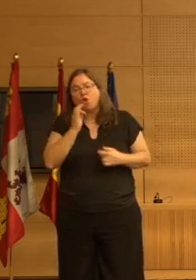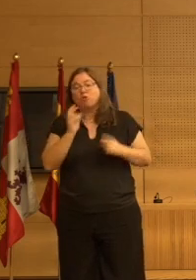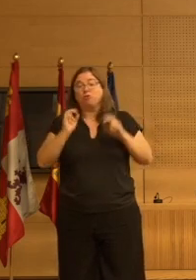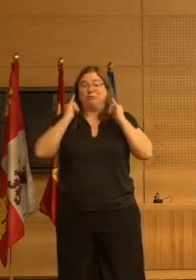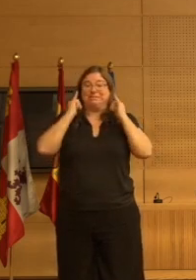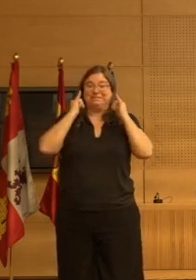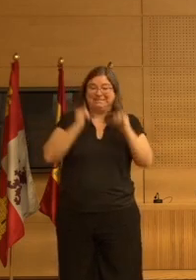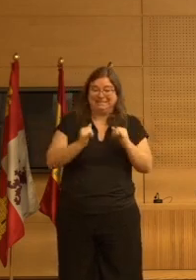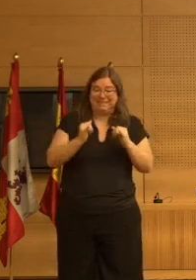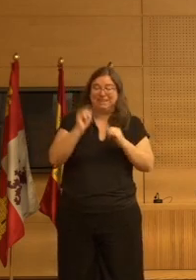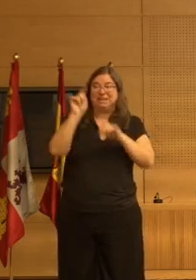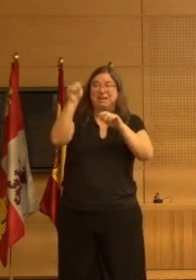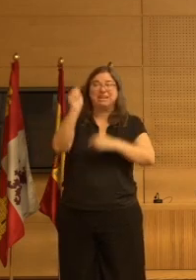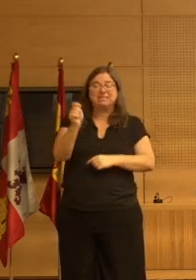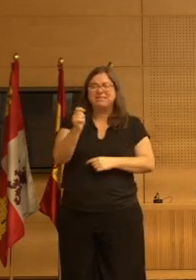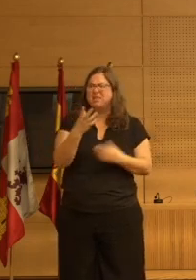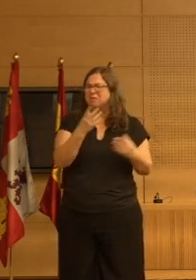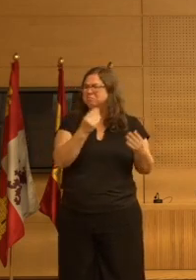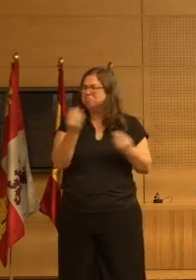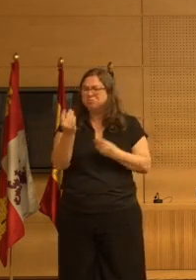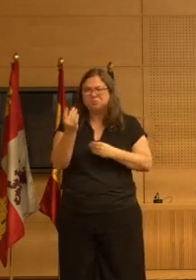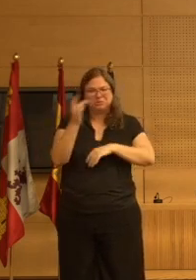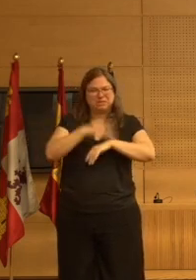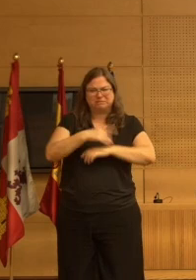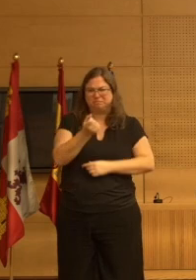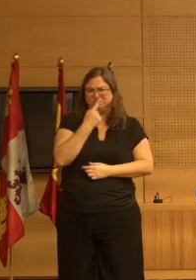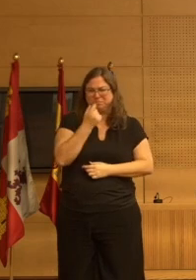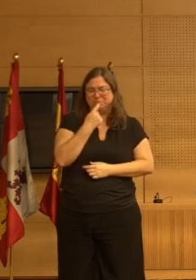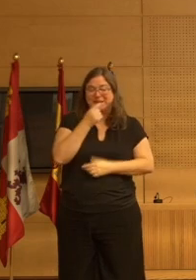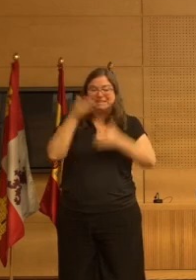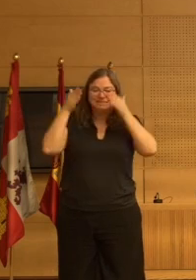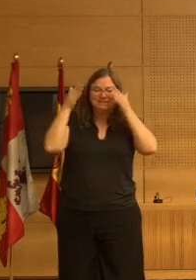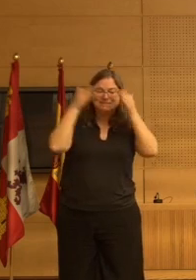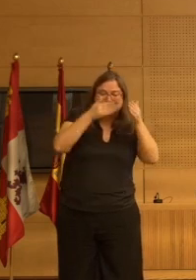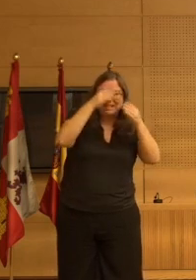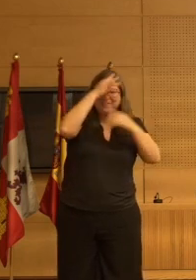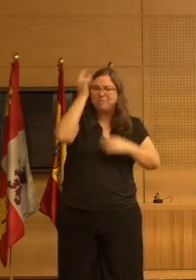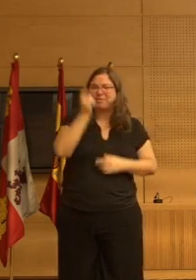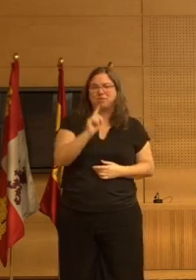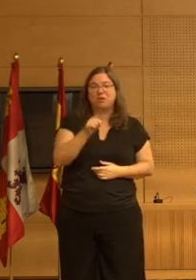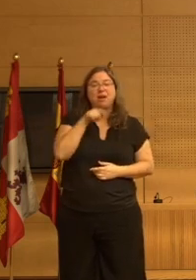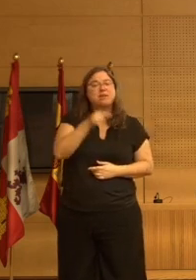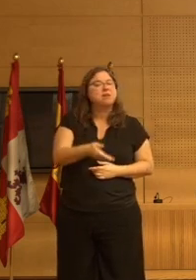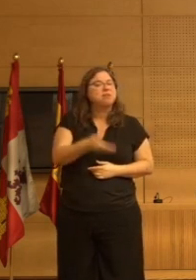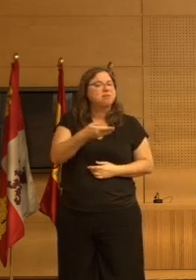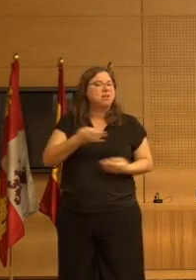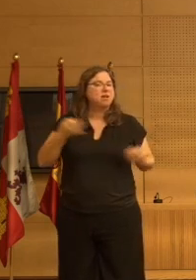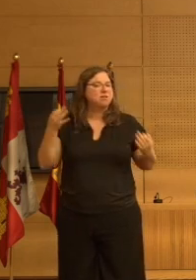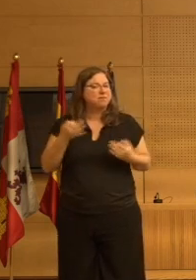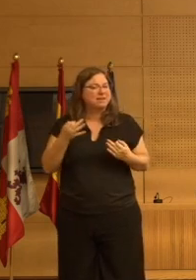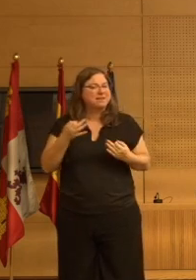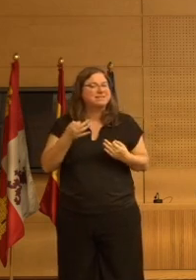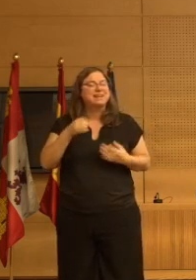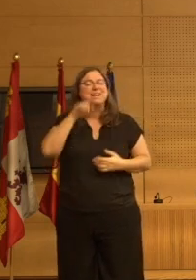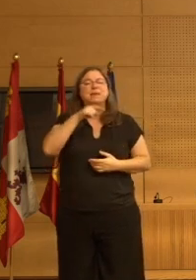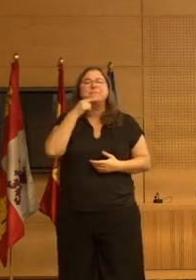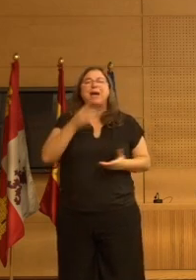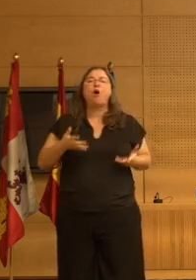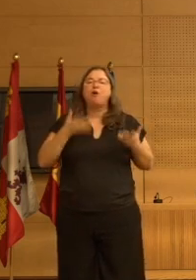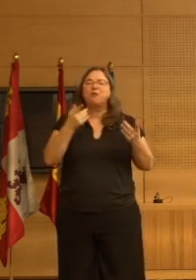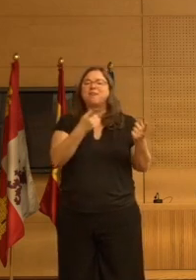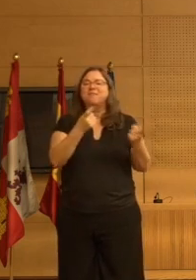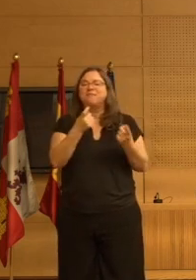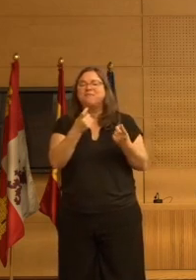residencias con muchísimos fármacos pero no están concentradas en demencia y la cuestión clave aquí es que realmente no ofrecen